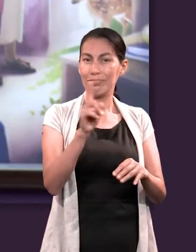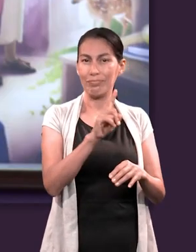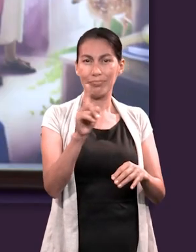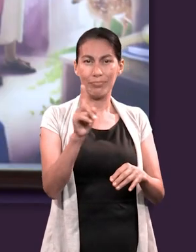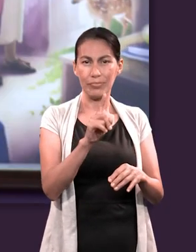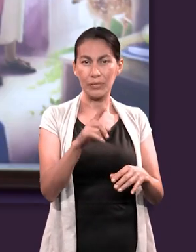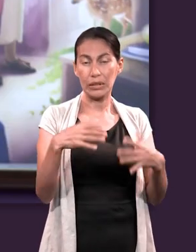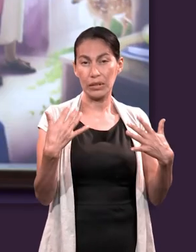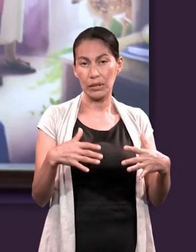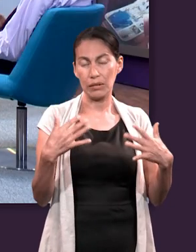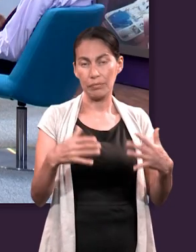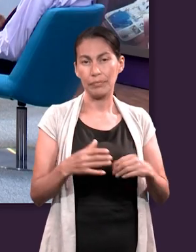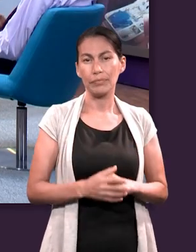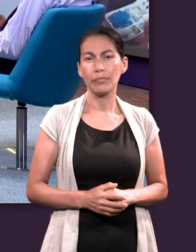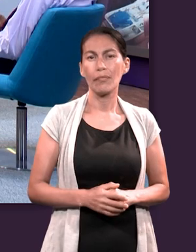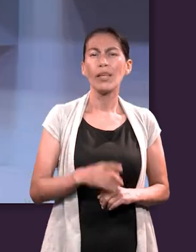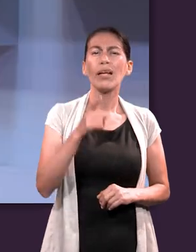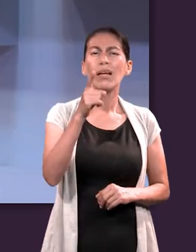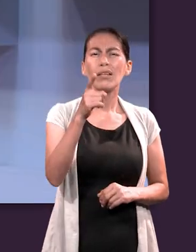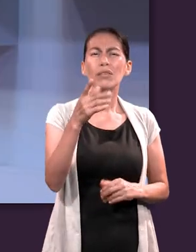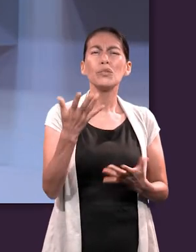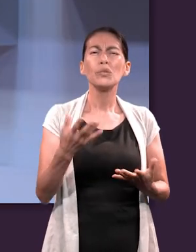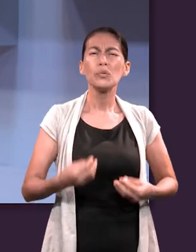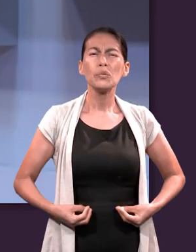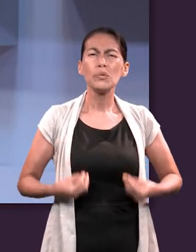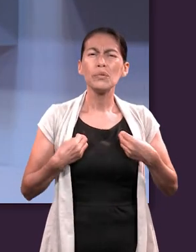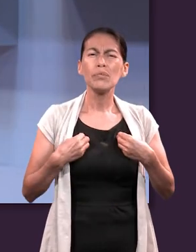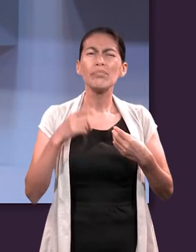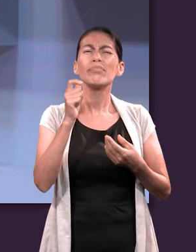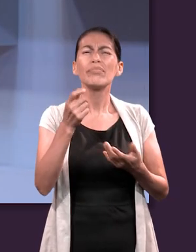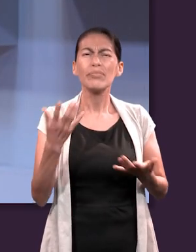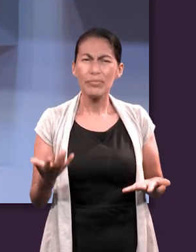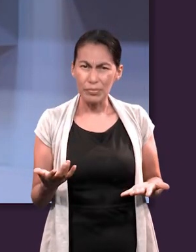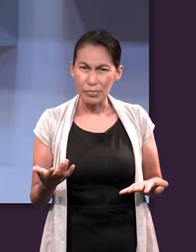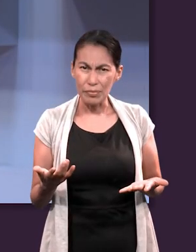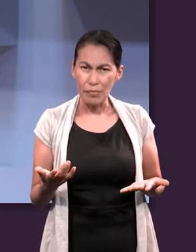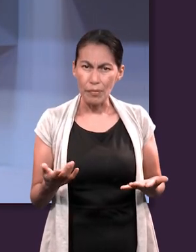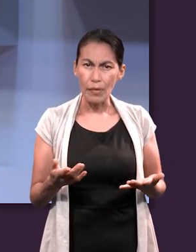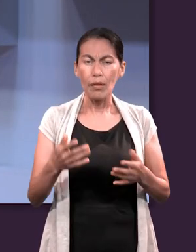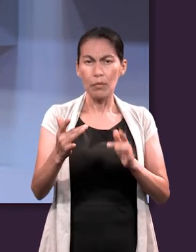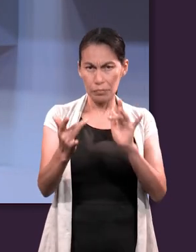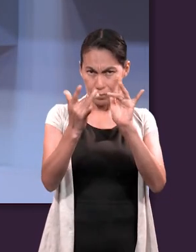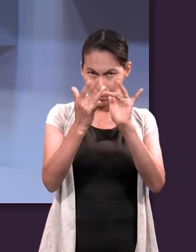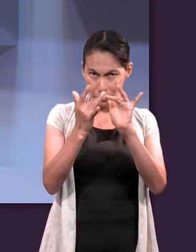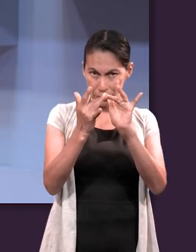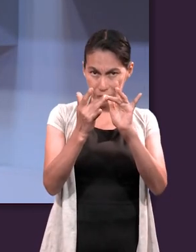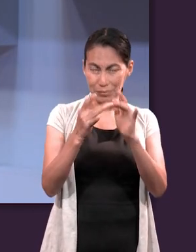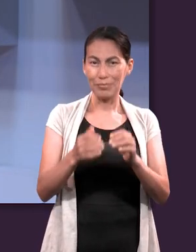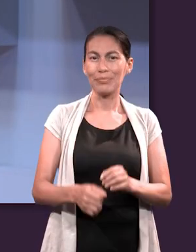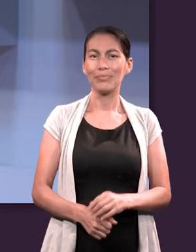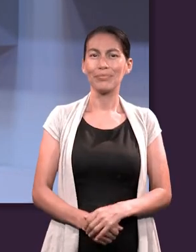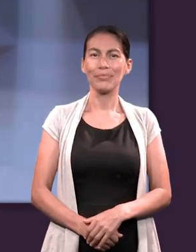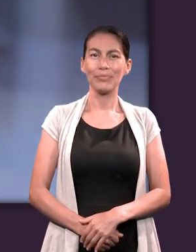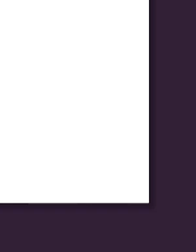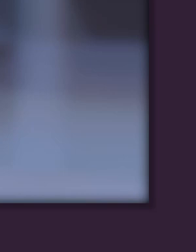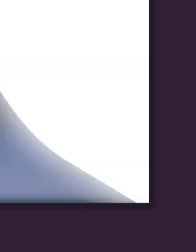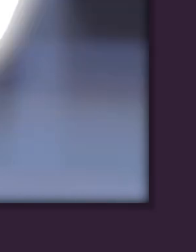¿Qué árbol usa Satanás en tu caso? Quédate y vamos a regresar pronto contigo.